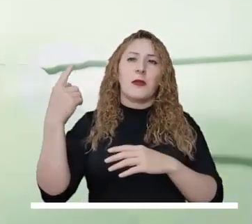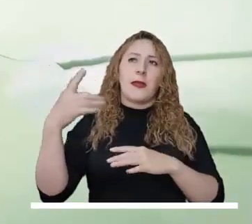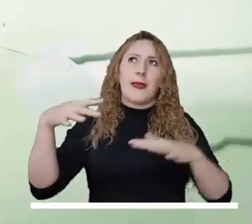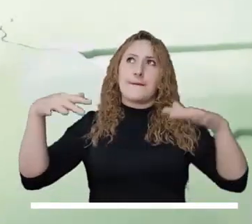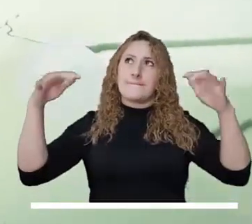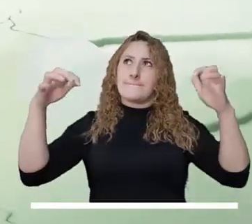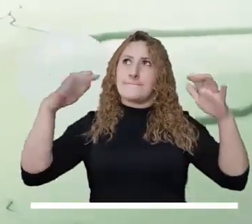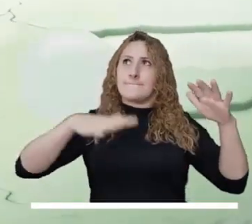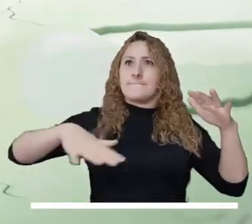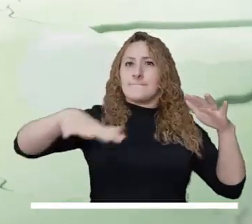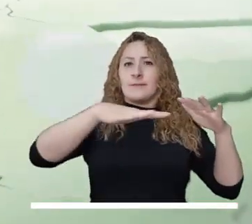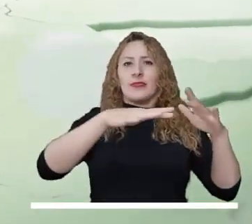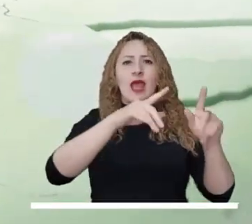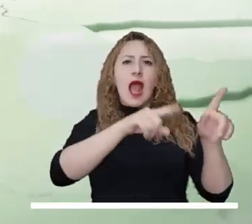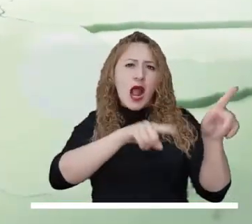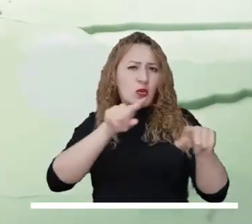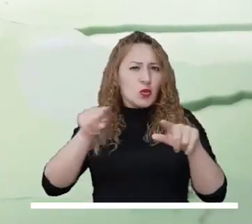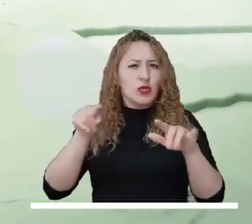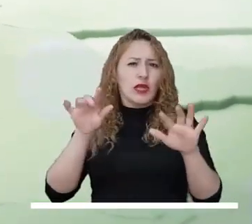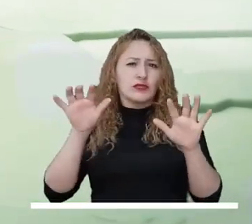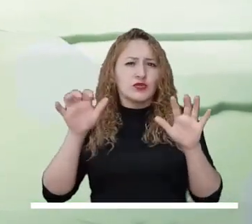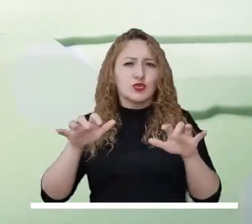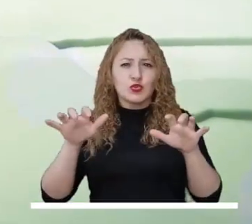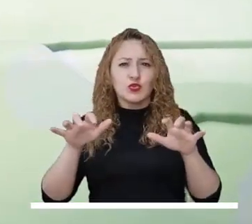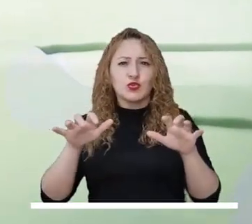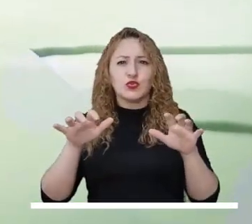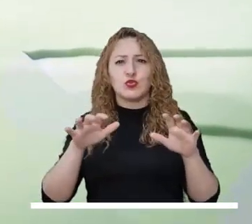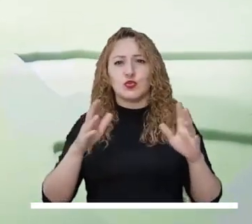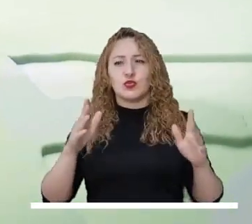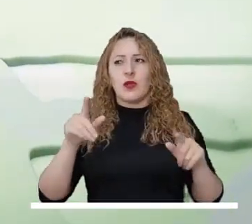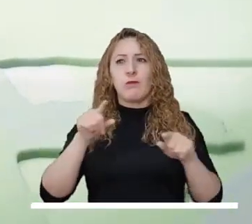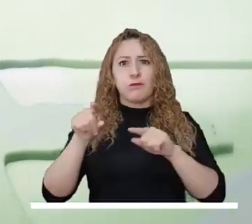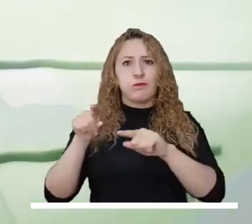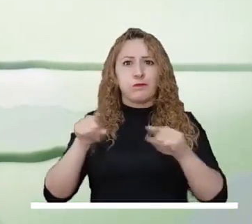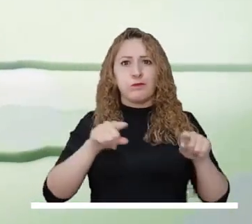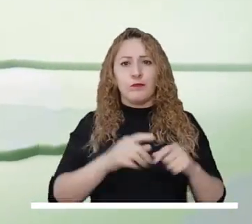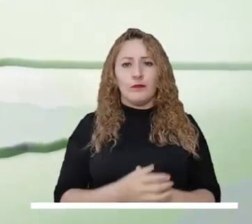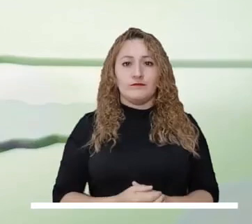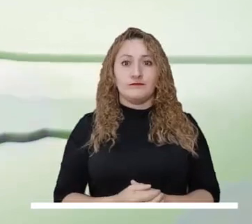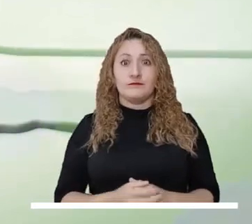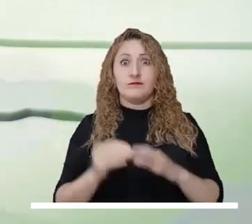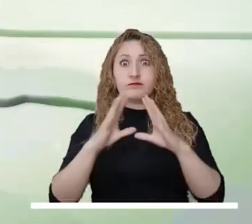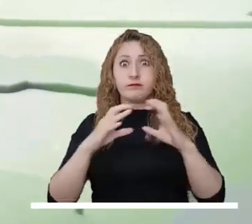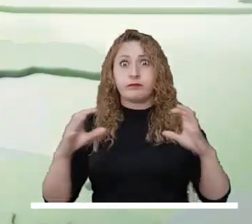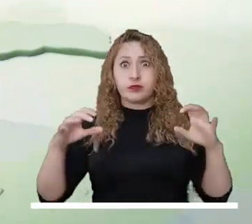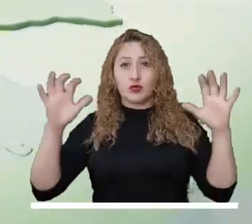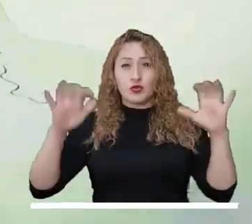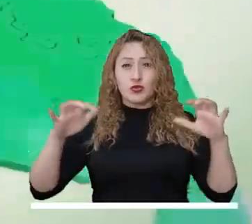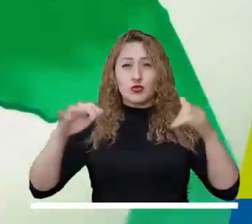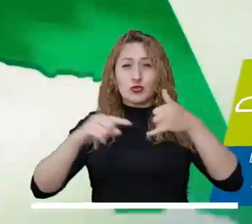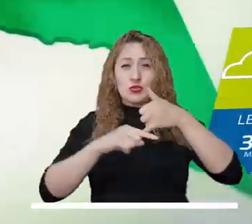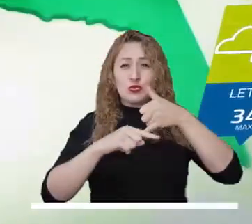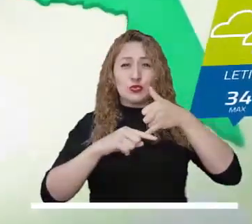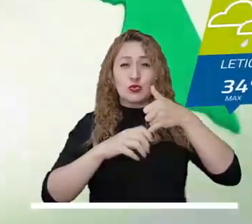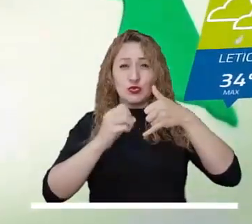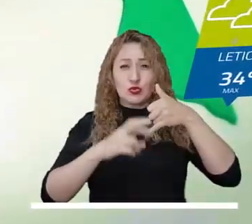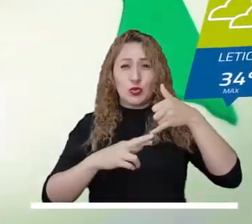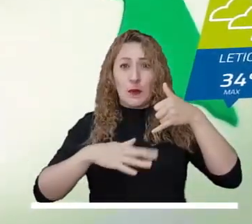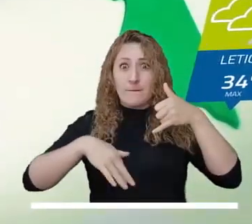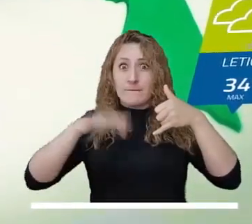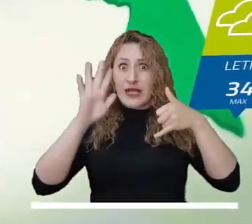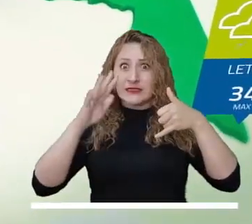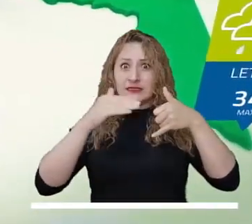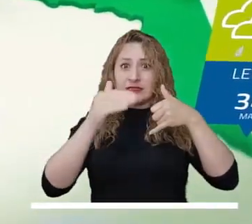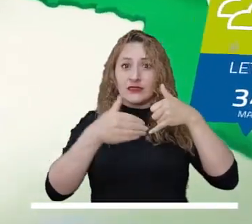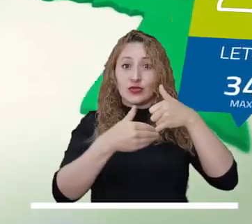Visitemos ahora la Orinoquía, donde se calcula tiempo seco predominante. Sin embargo, algunas lloviznas se pueden presentar en algunos sectores de la región.